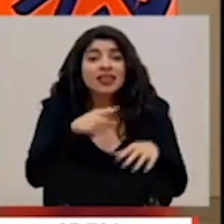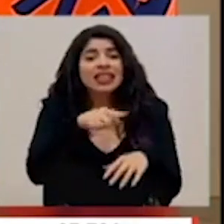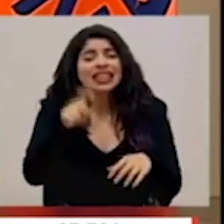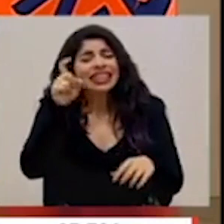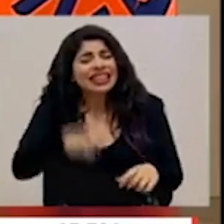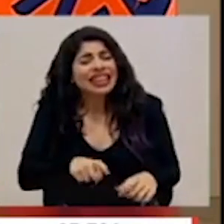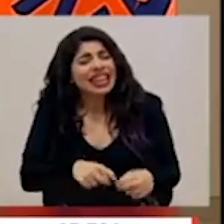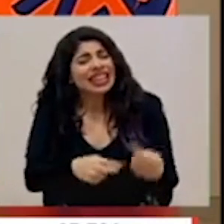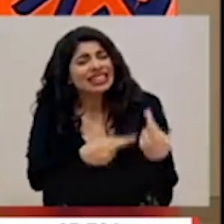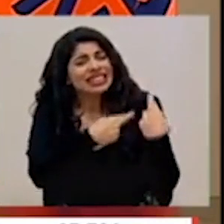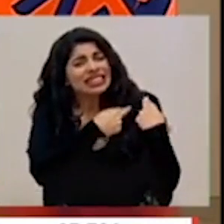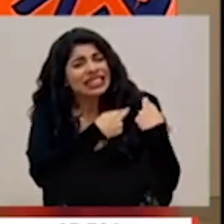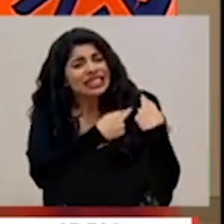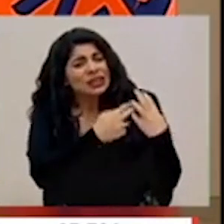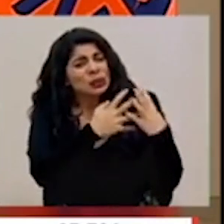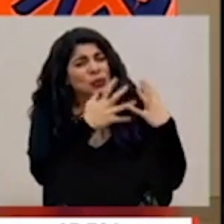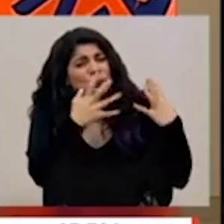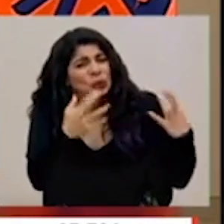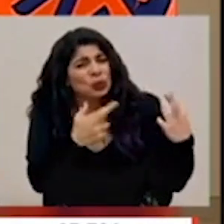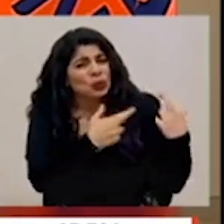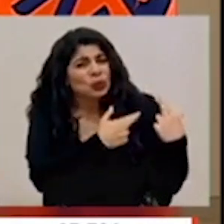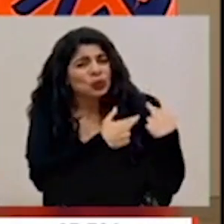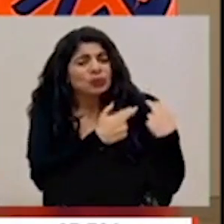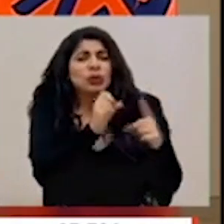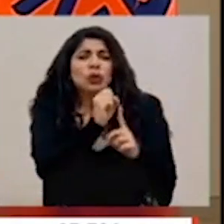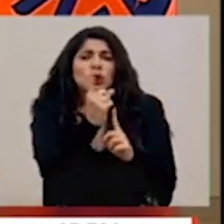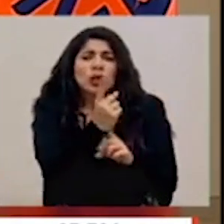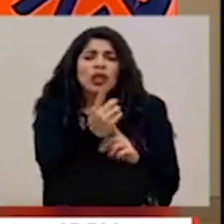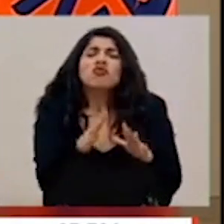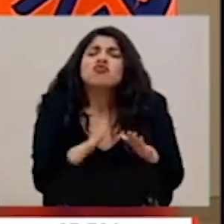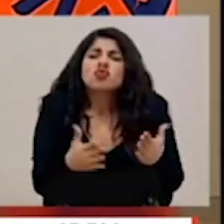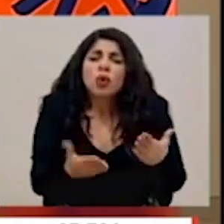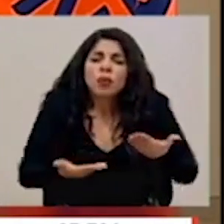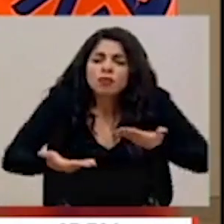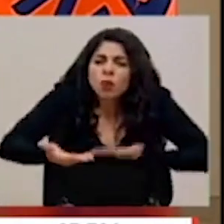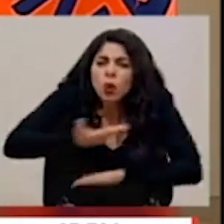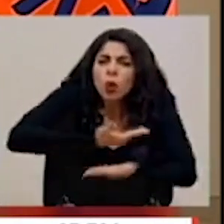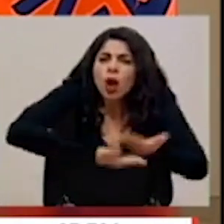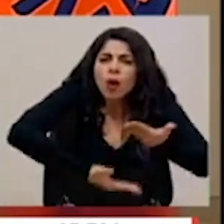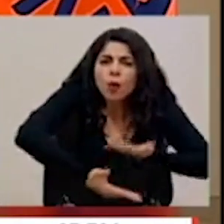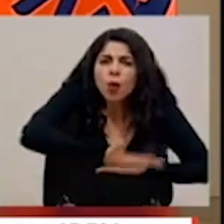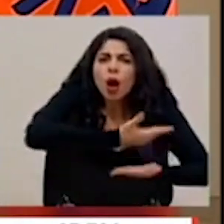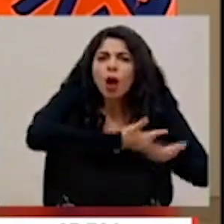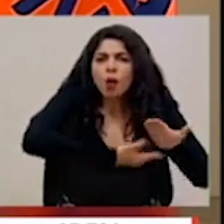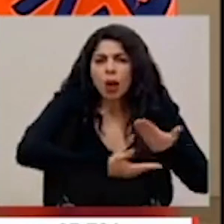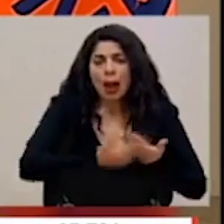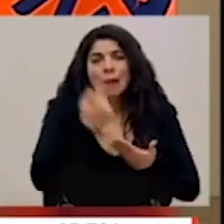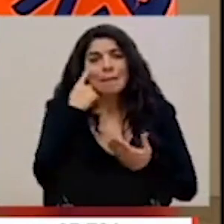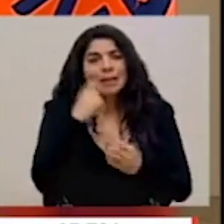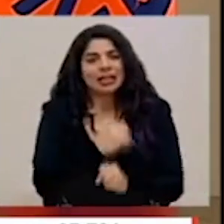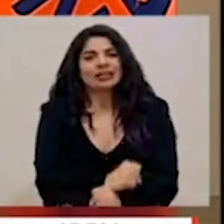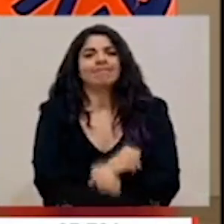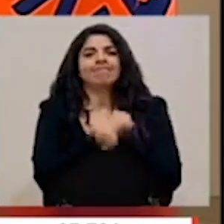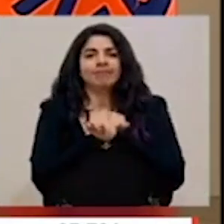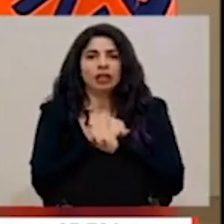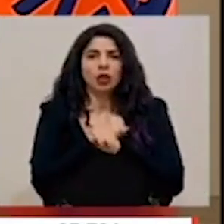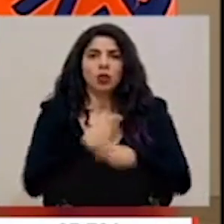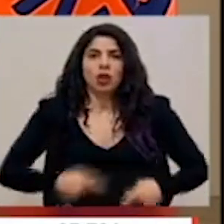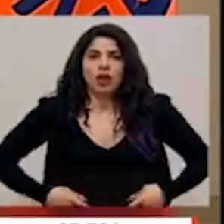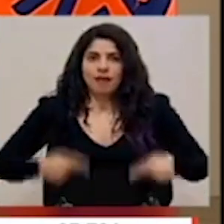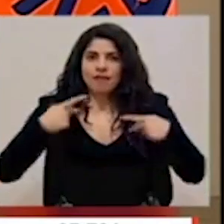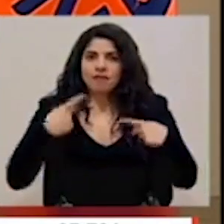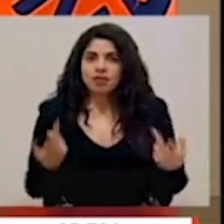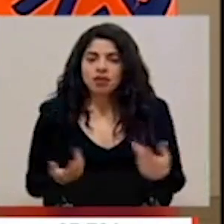responsables como sociedad y colaborar todos y todas para la seguridad de vida.